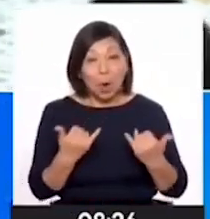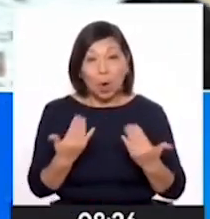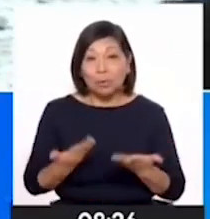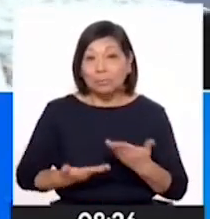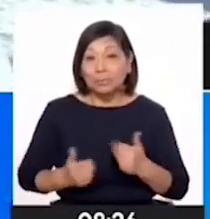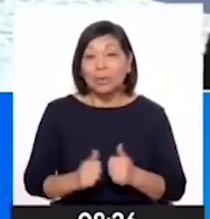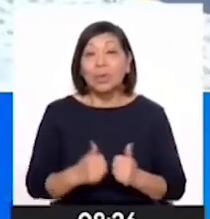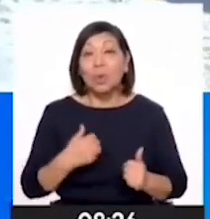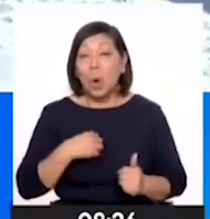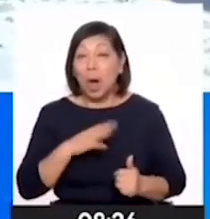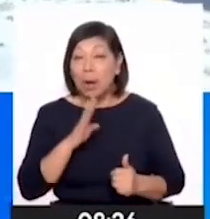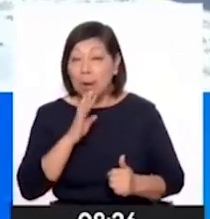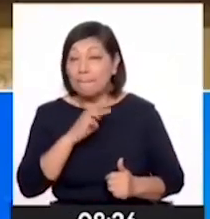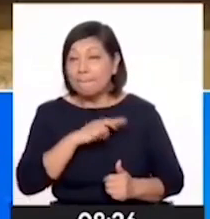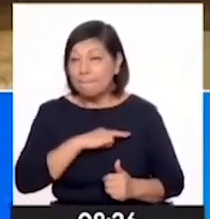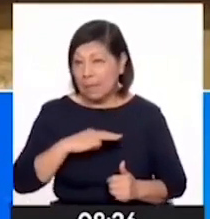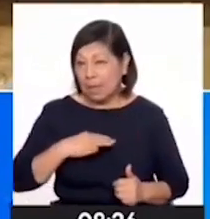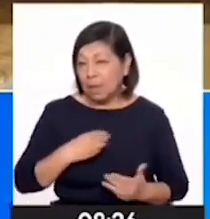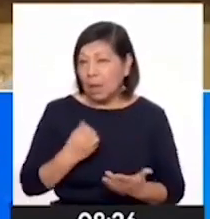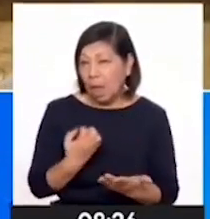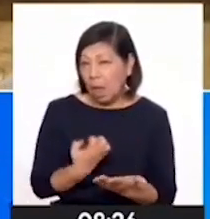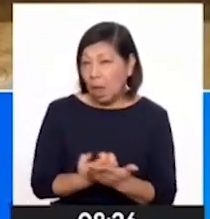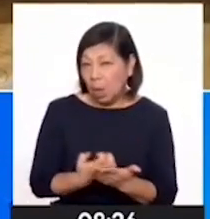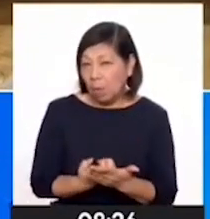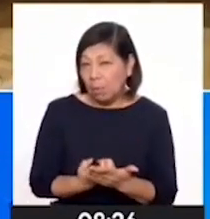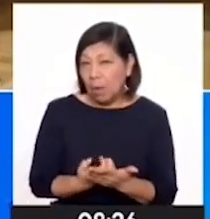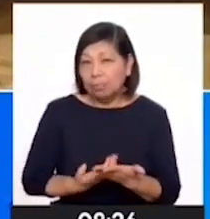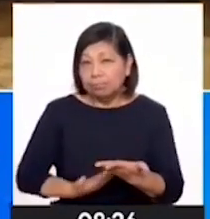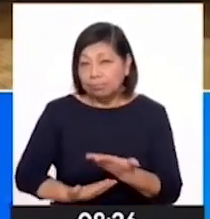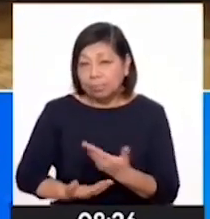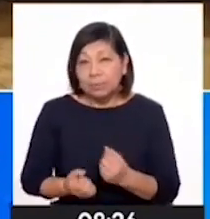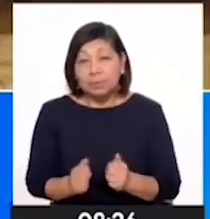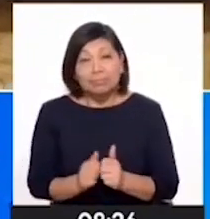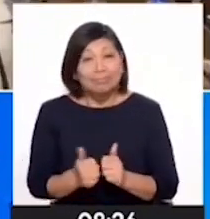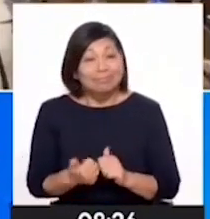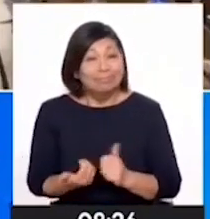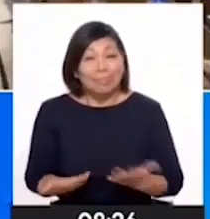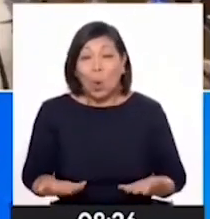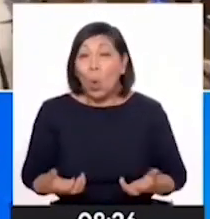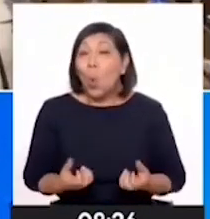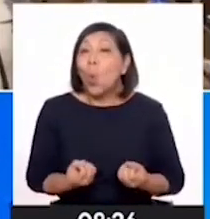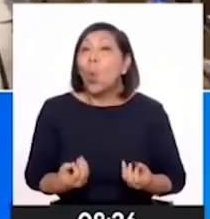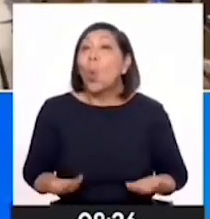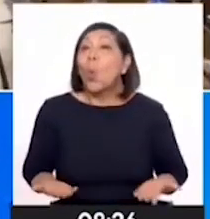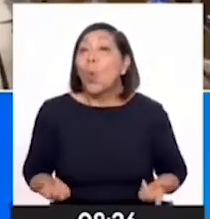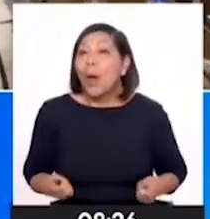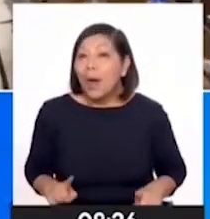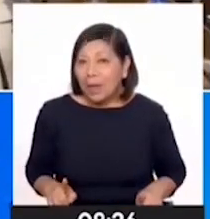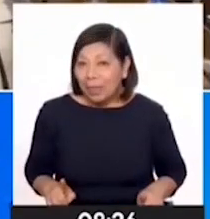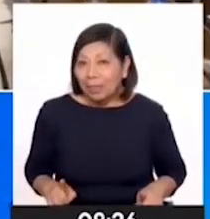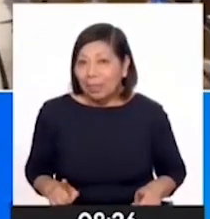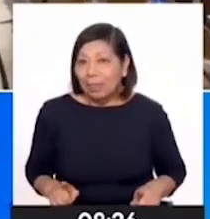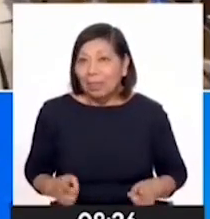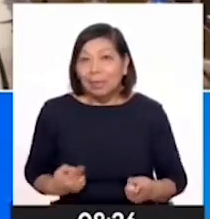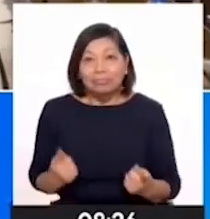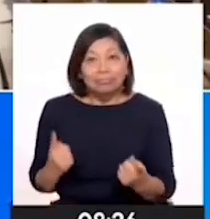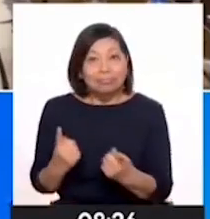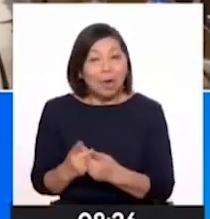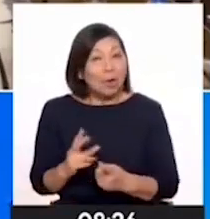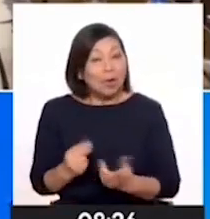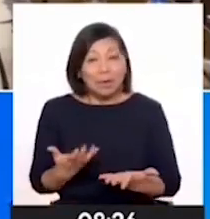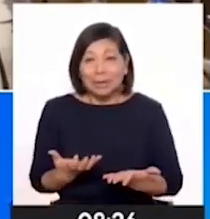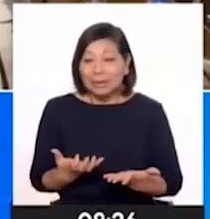trae. Voy a hablar con el ministro de Economía, Cobraza, Transferencia, porque de lo contrario, ¿cuándo vamos a intervenir? Ya